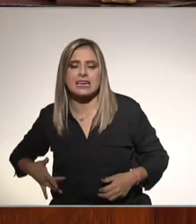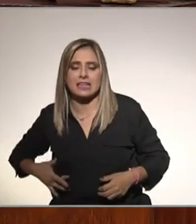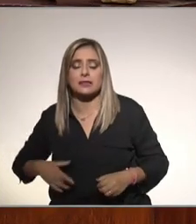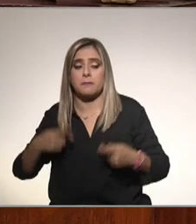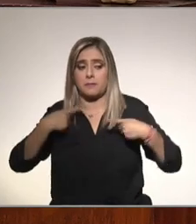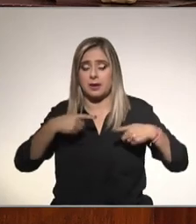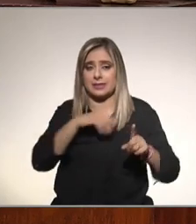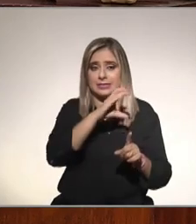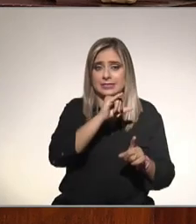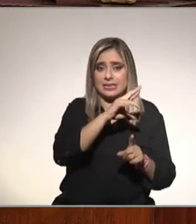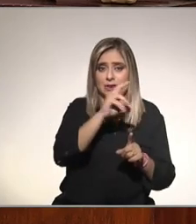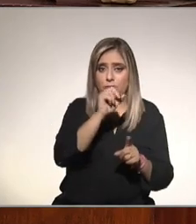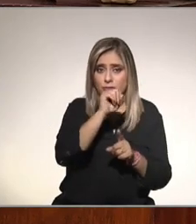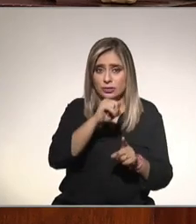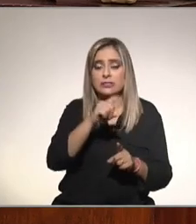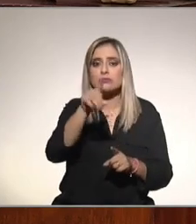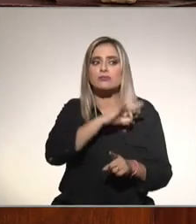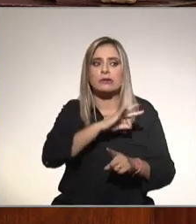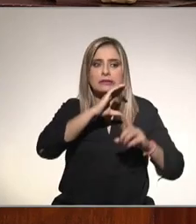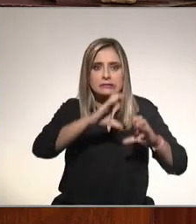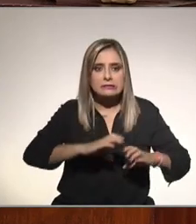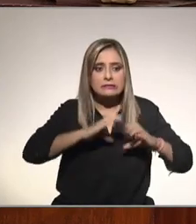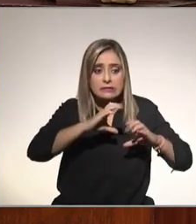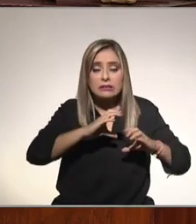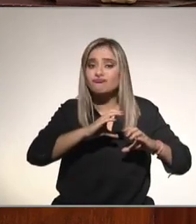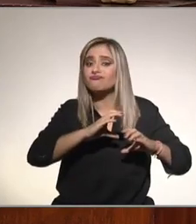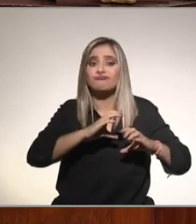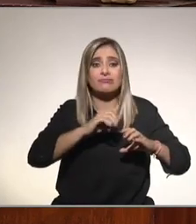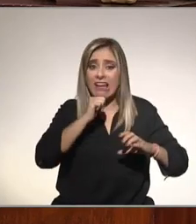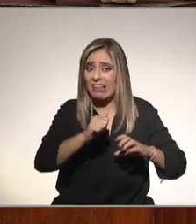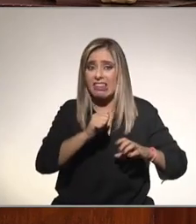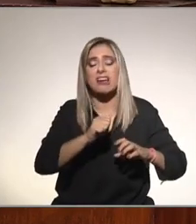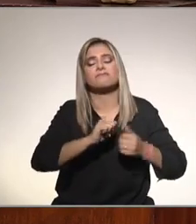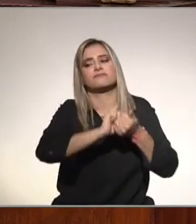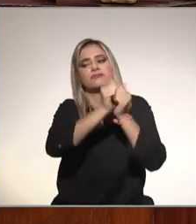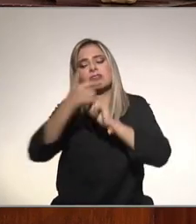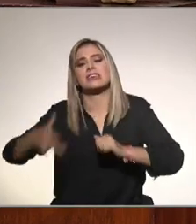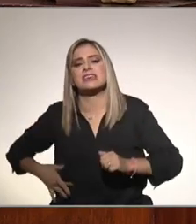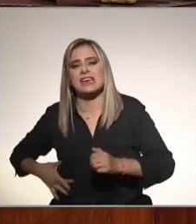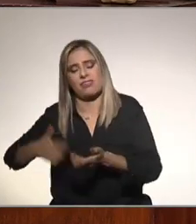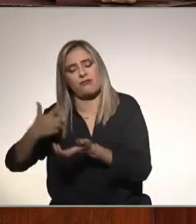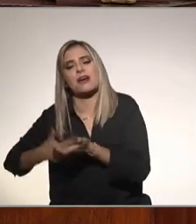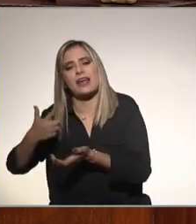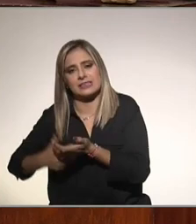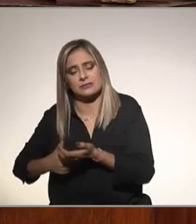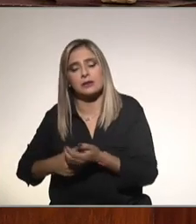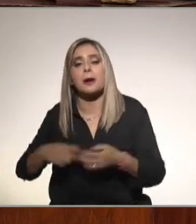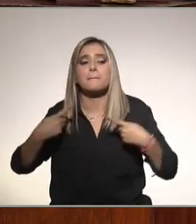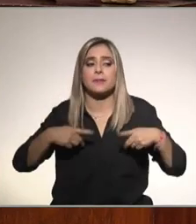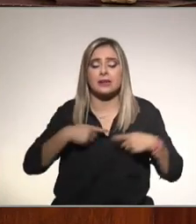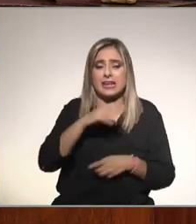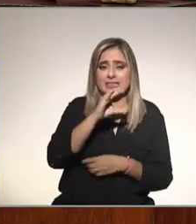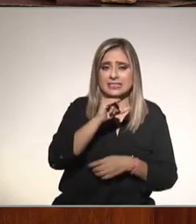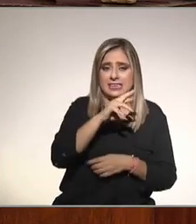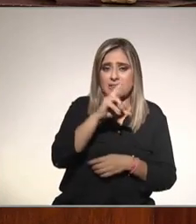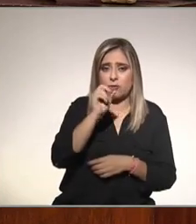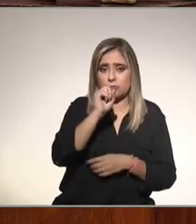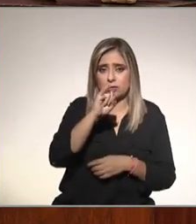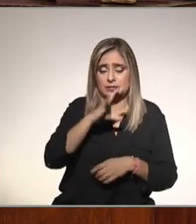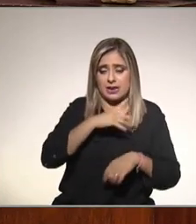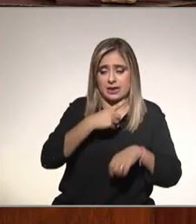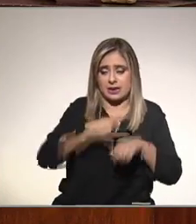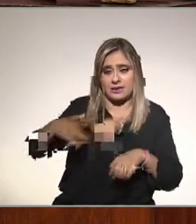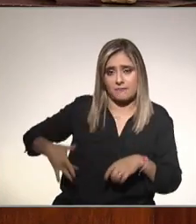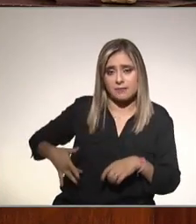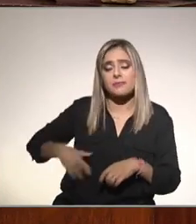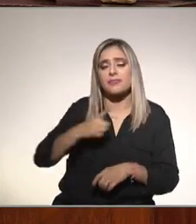cirrosis tienen más posibilidades de hacer cáncer de hígado que las personas que no lo tienen las personas que tienen cirrosis hepática deben de